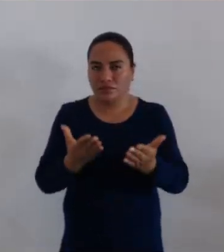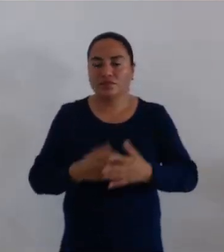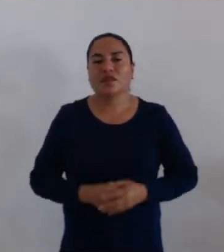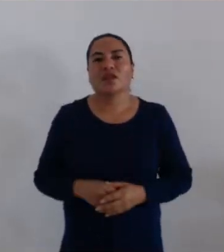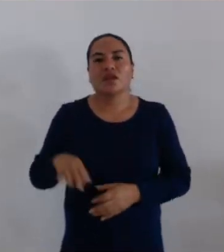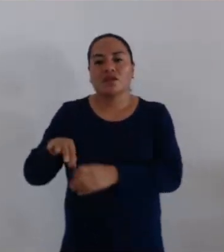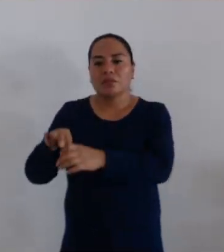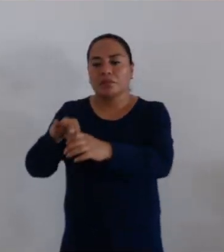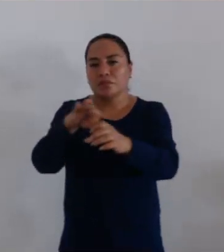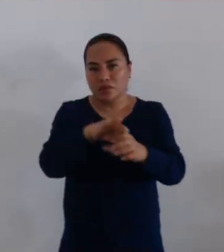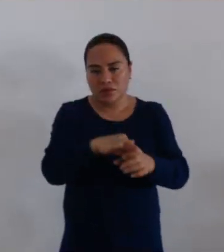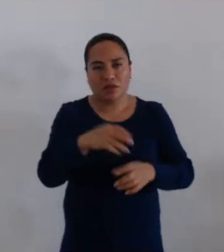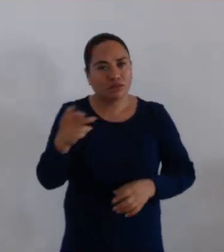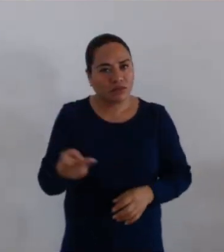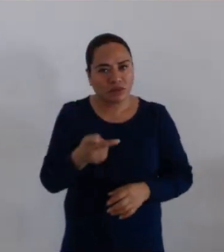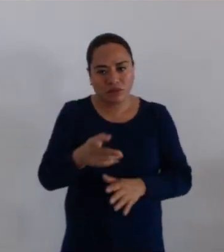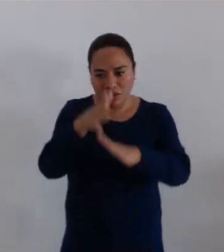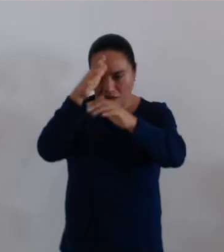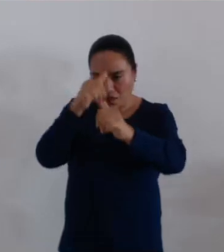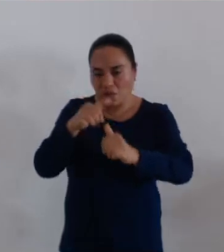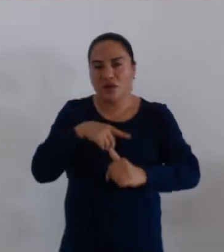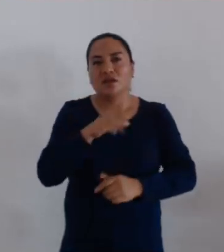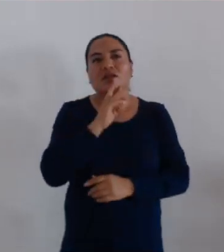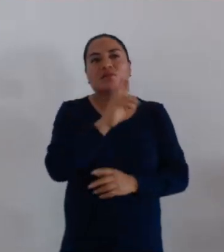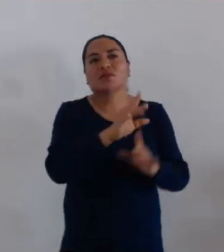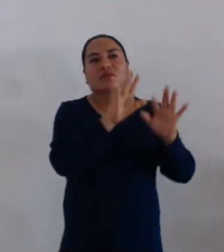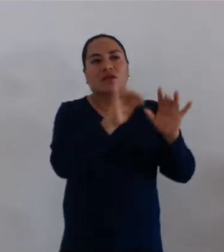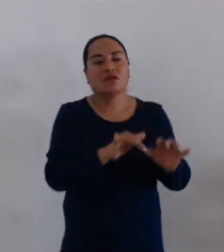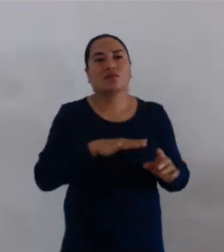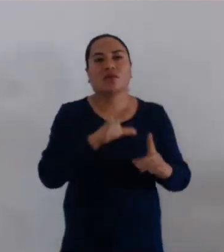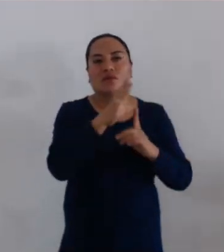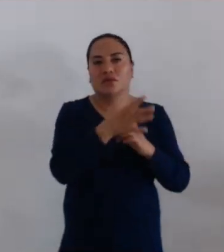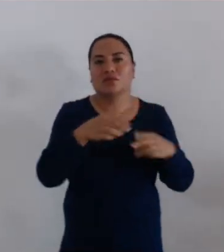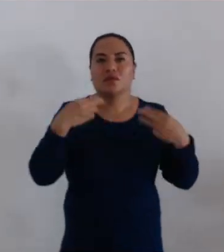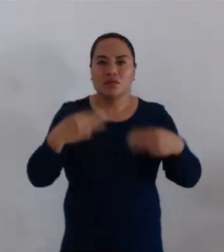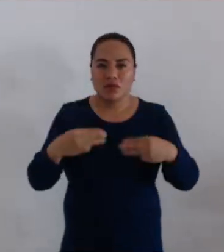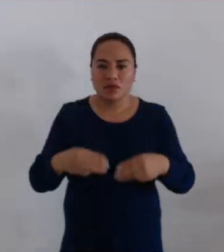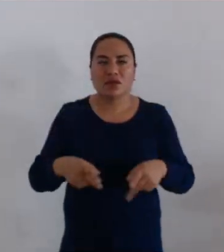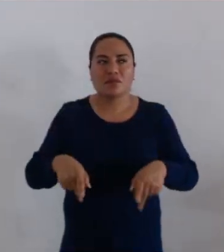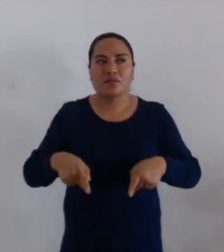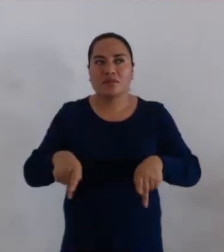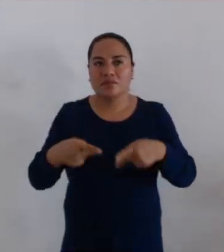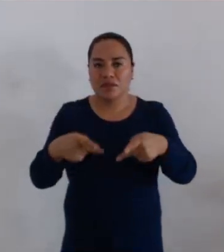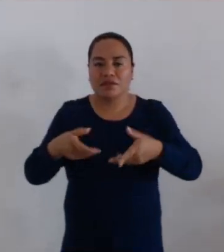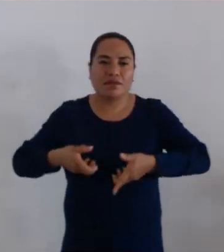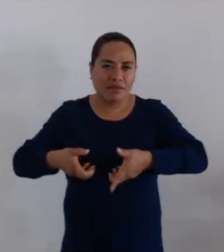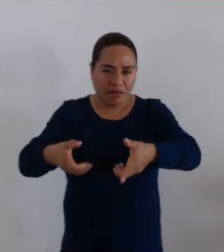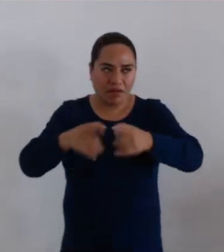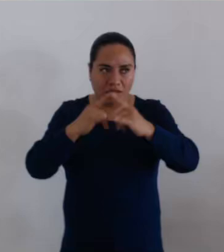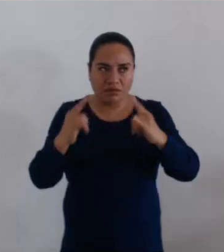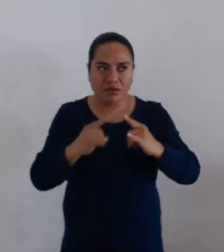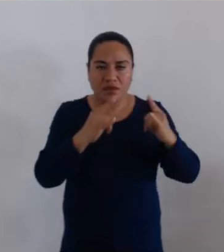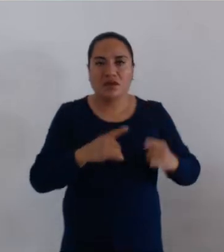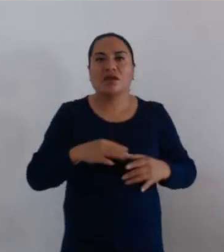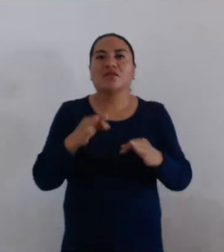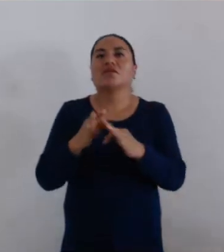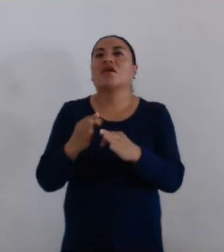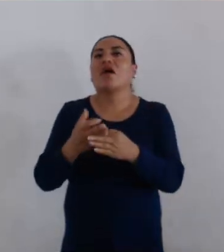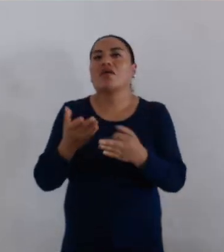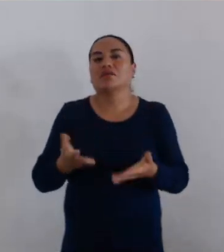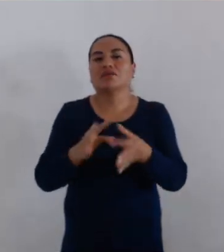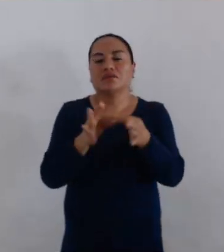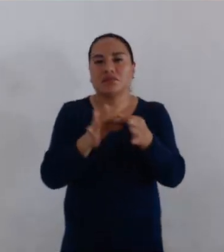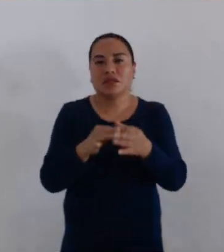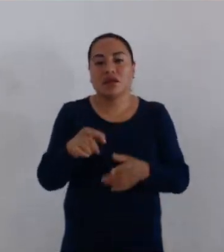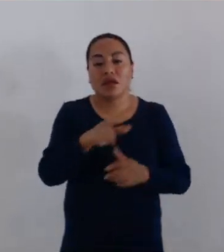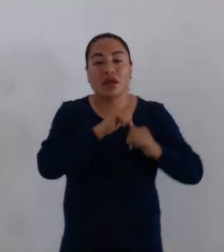votación económica, se pregunta si es de aprobarte el dictamen emitido por la Comisión de Mercados y Comercio en Vía Pública, con el que se acaba de dar cuenta.